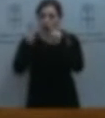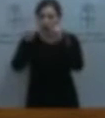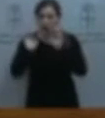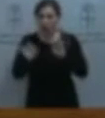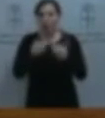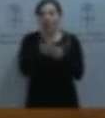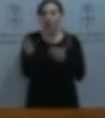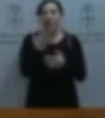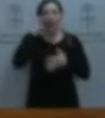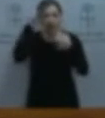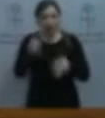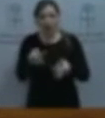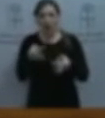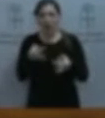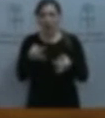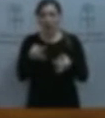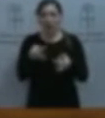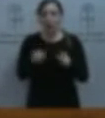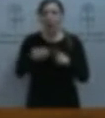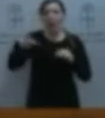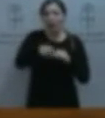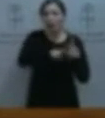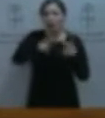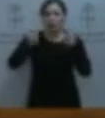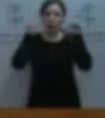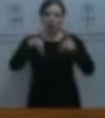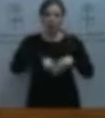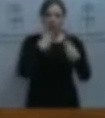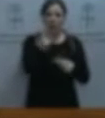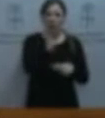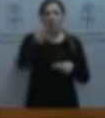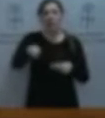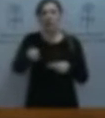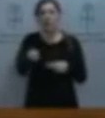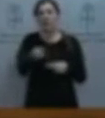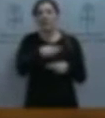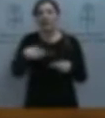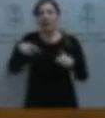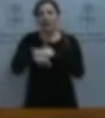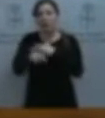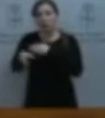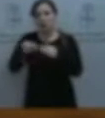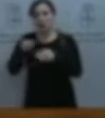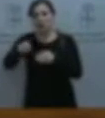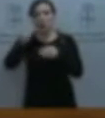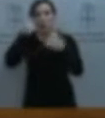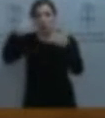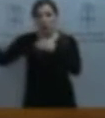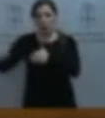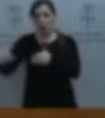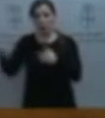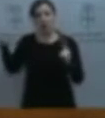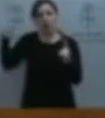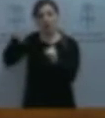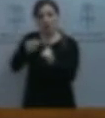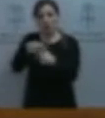pedían garantizar que no se produzcan nuevos recortes en la educación pública y la recuperación de los recursos materiales y humanos destinados a la misma,